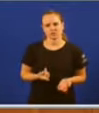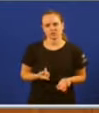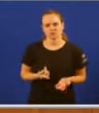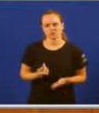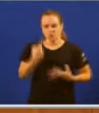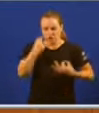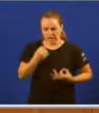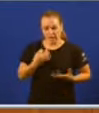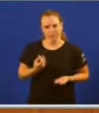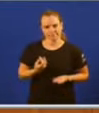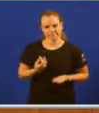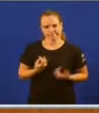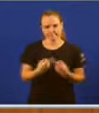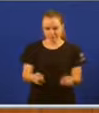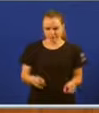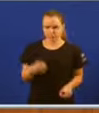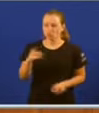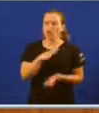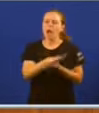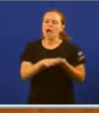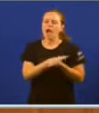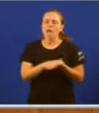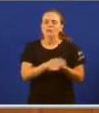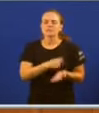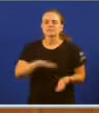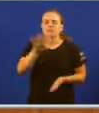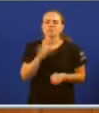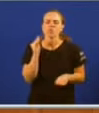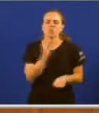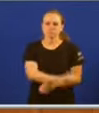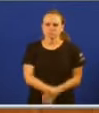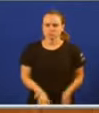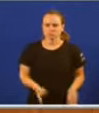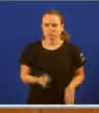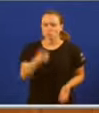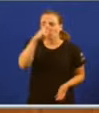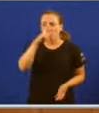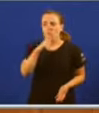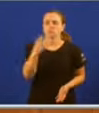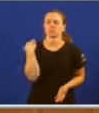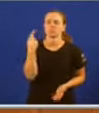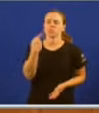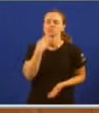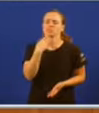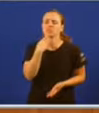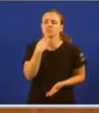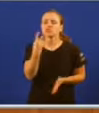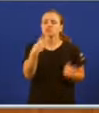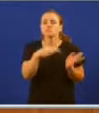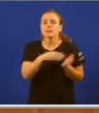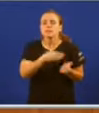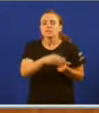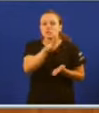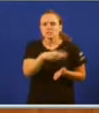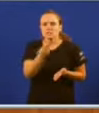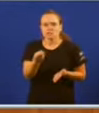realidade. Fálanos vostedes das inversións do Estado. Eu acordome de vostedes cando decía que 2.000 millóns de euros era un agravio a Galiza.